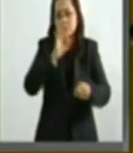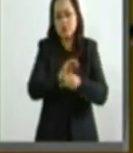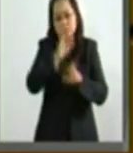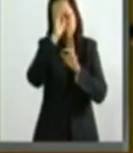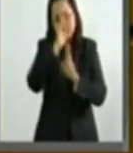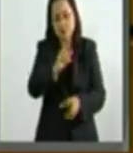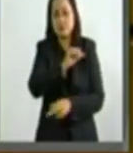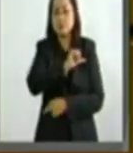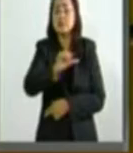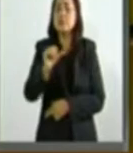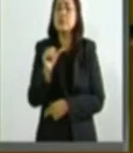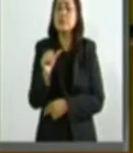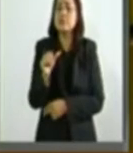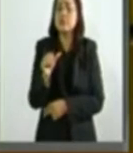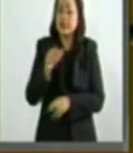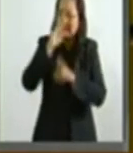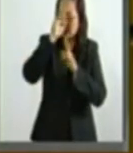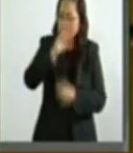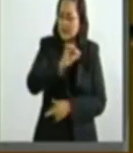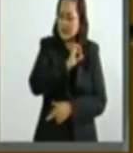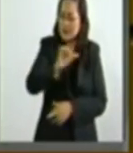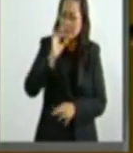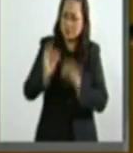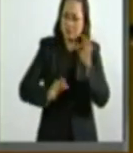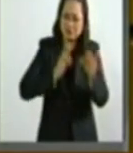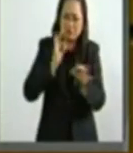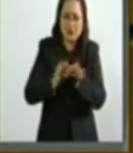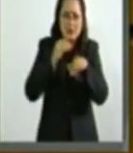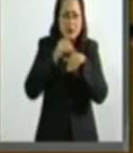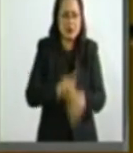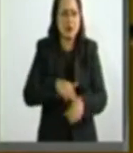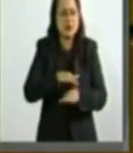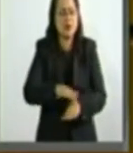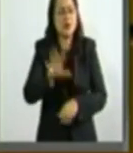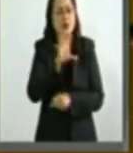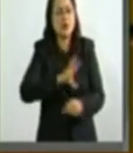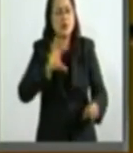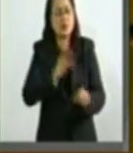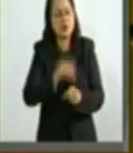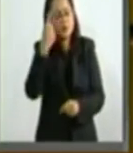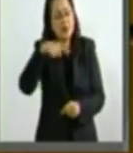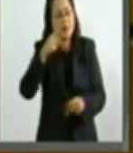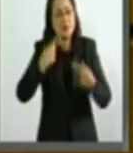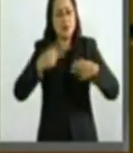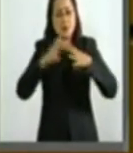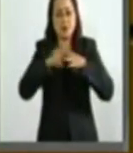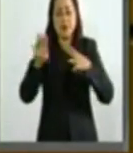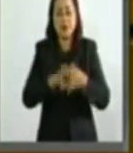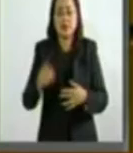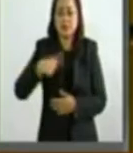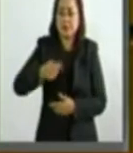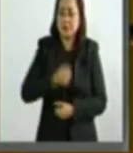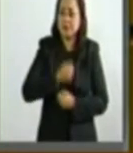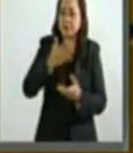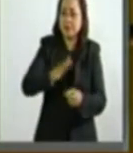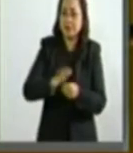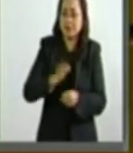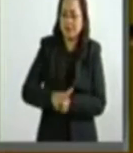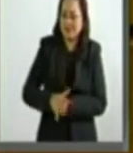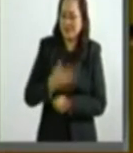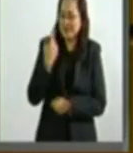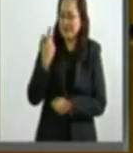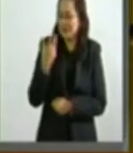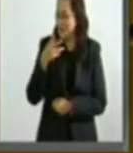respeto, el respeto irrestricto de los migrantes. Manifestamos nuestra más enérgica